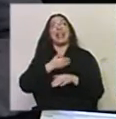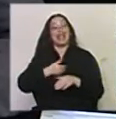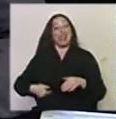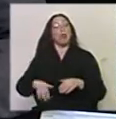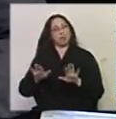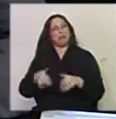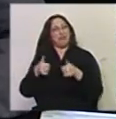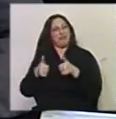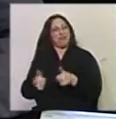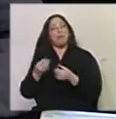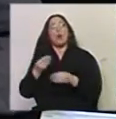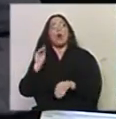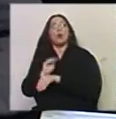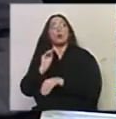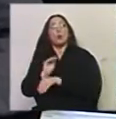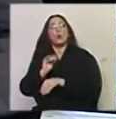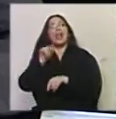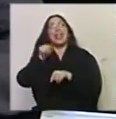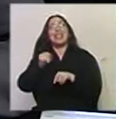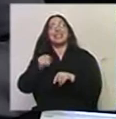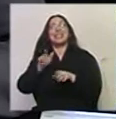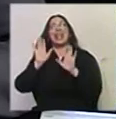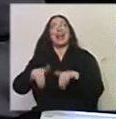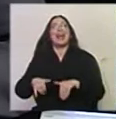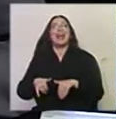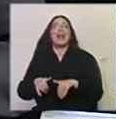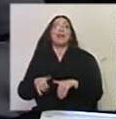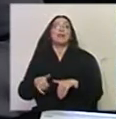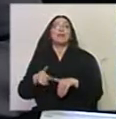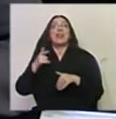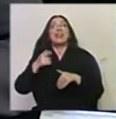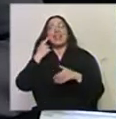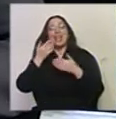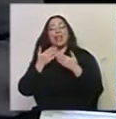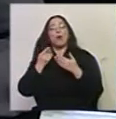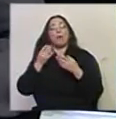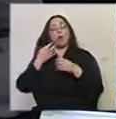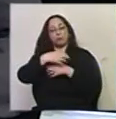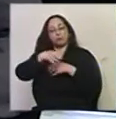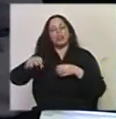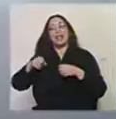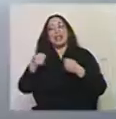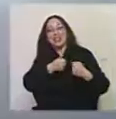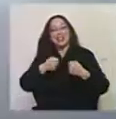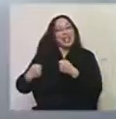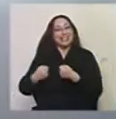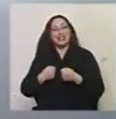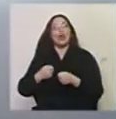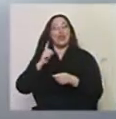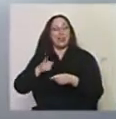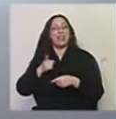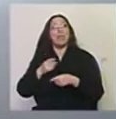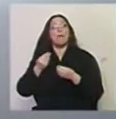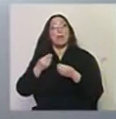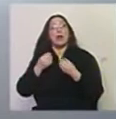bien. Porque la cultura tiene que tener ese grado de anarquía, de independencia y de tensión. Porque a